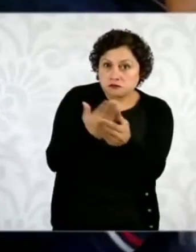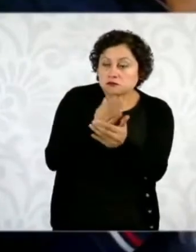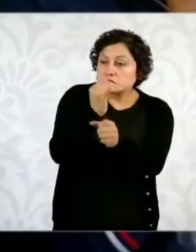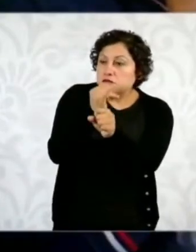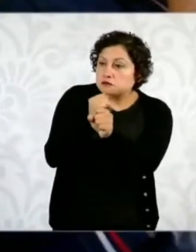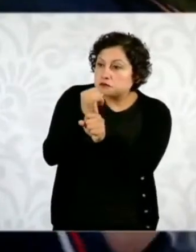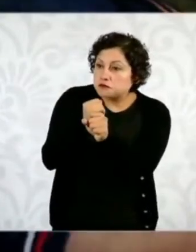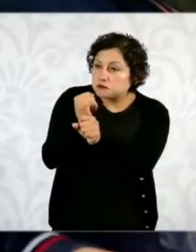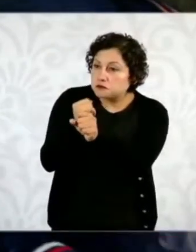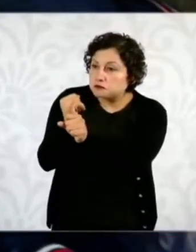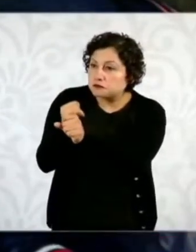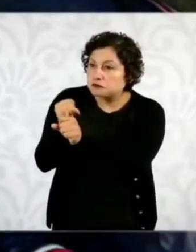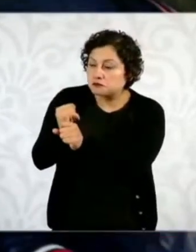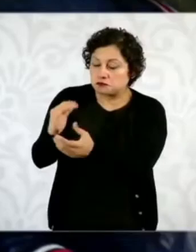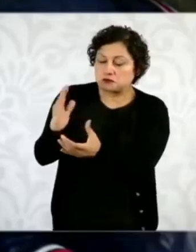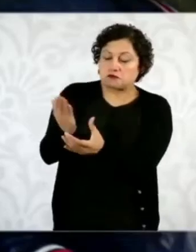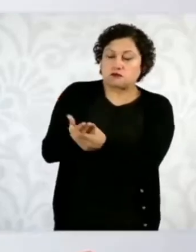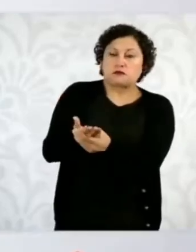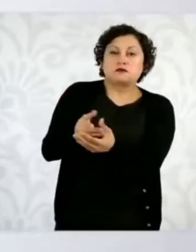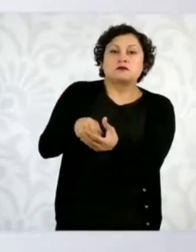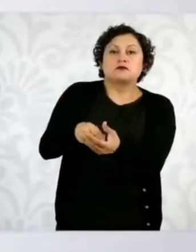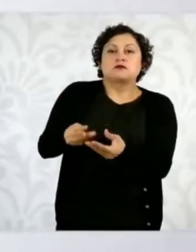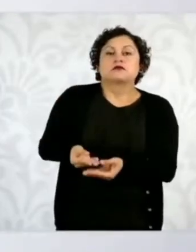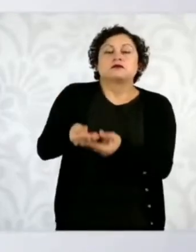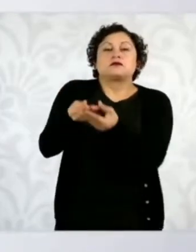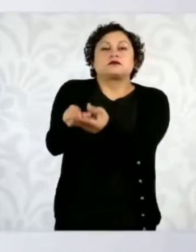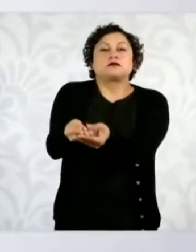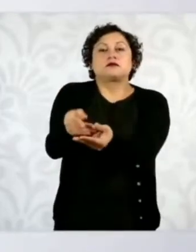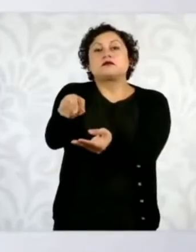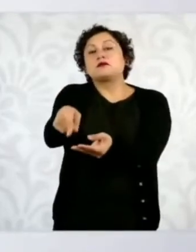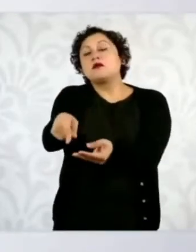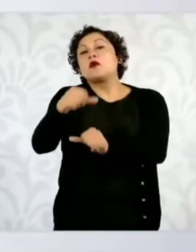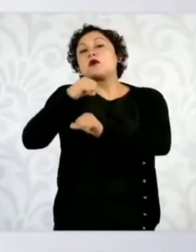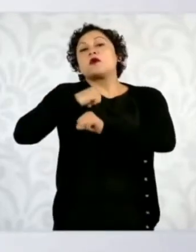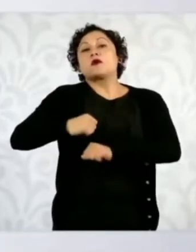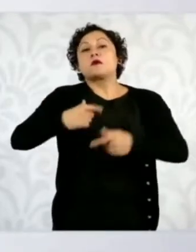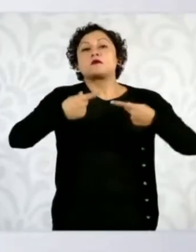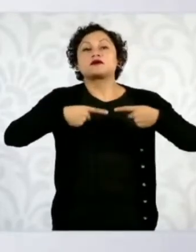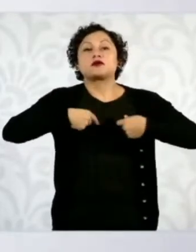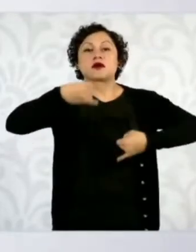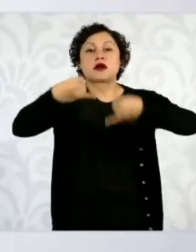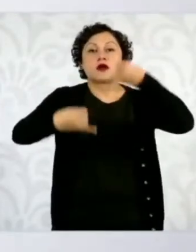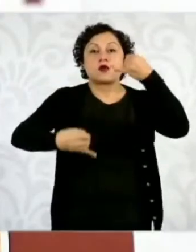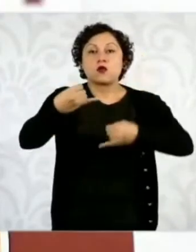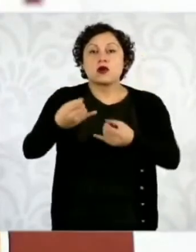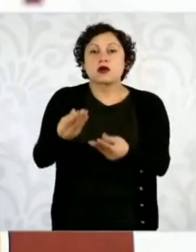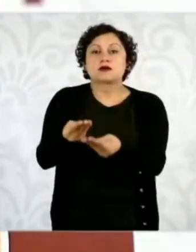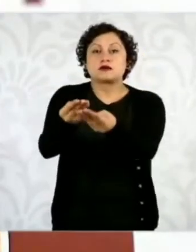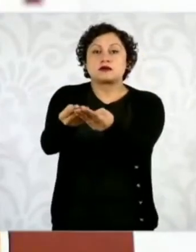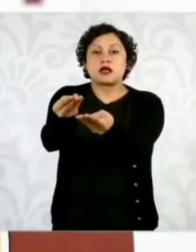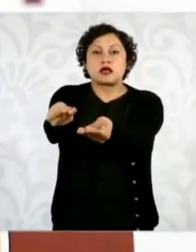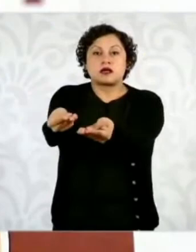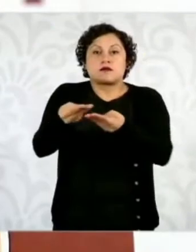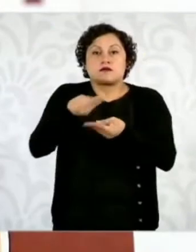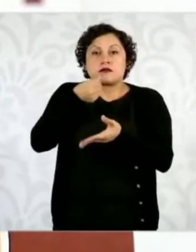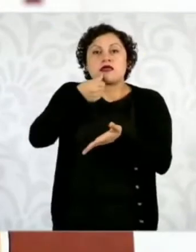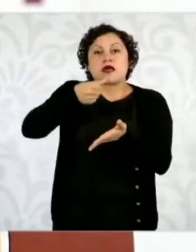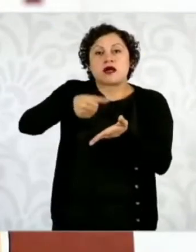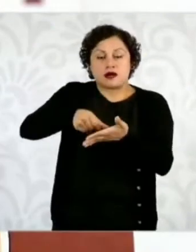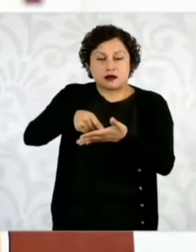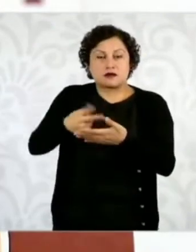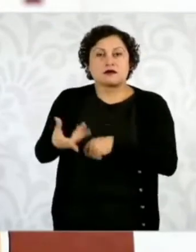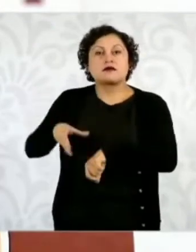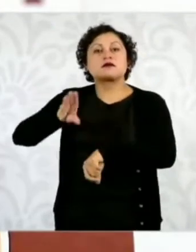un juez da una orden de aprehensión y son las fuerzas de seguridad